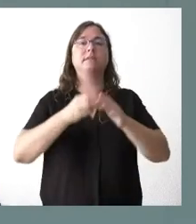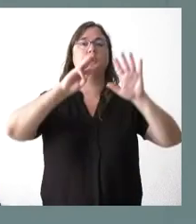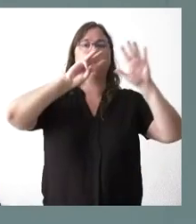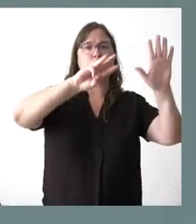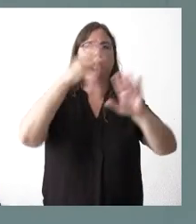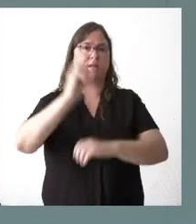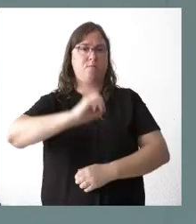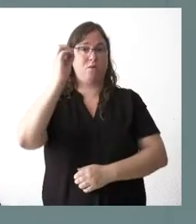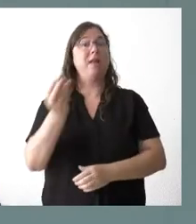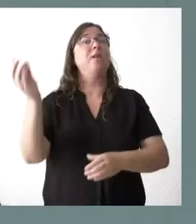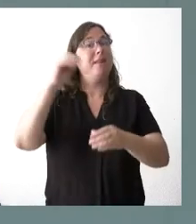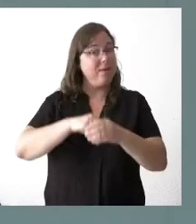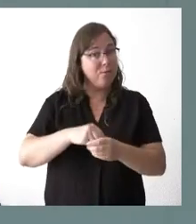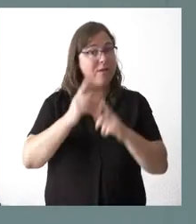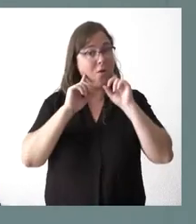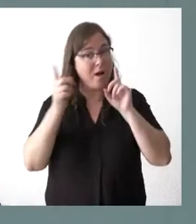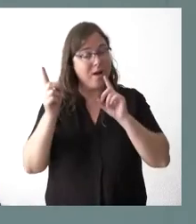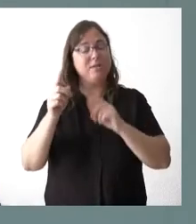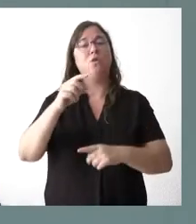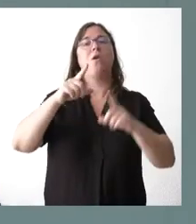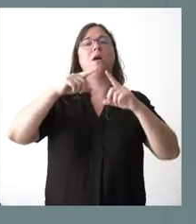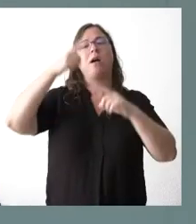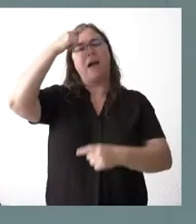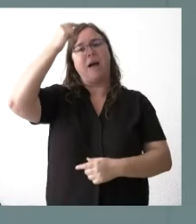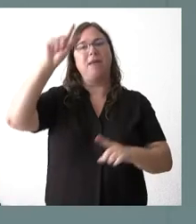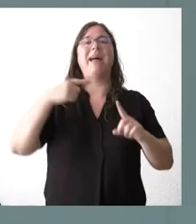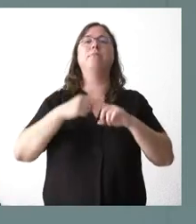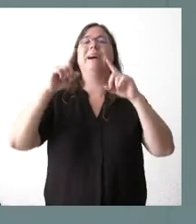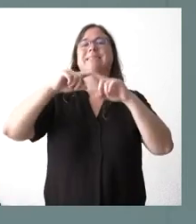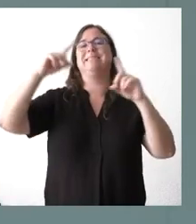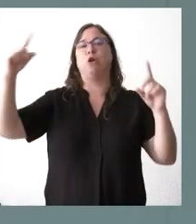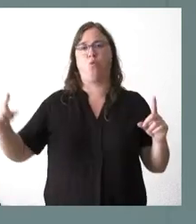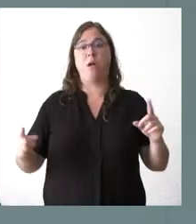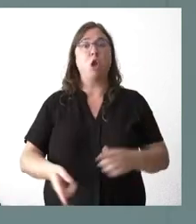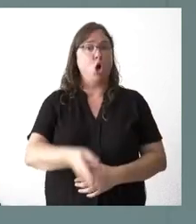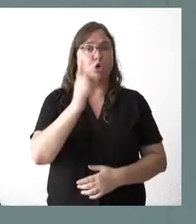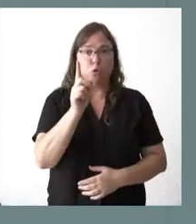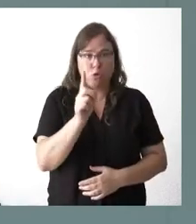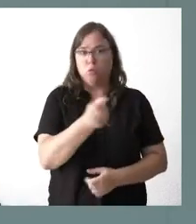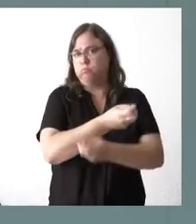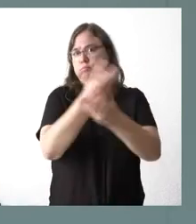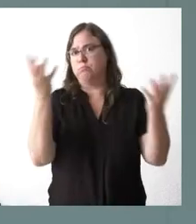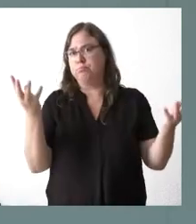incluimos el caso de Ávila y Segovia, que hemos hecho referencia hoy, pero no exclusivamente, sino que hay un